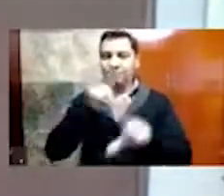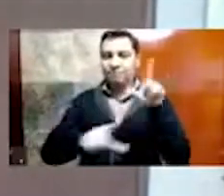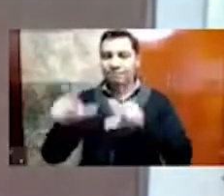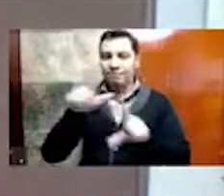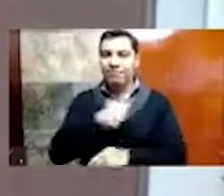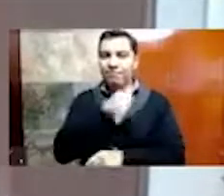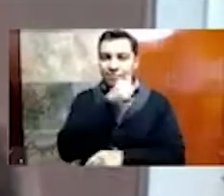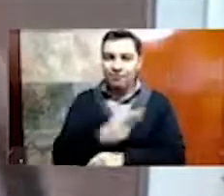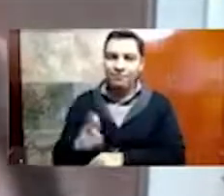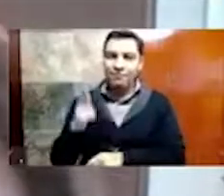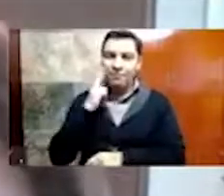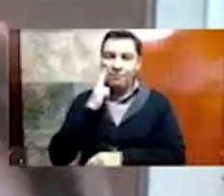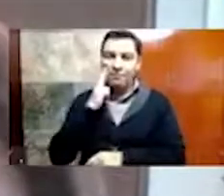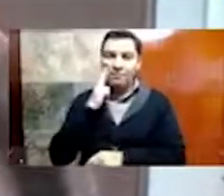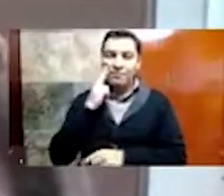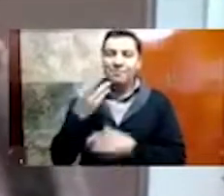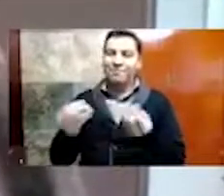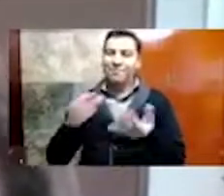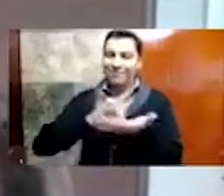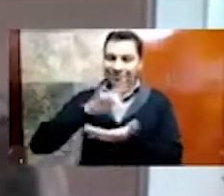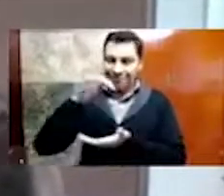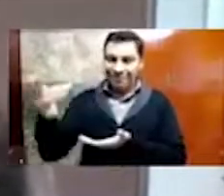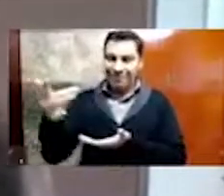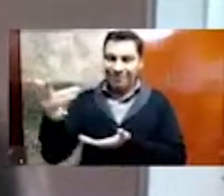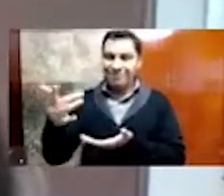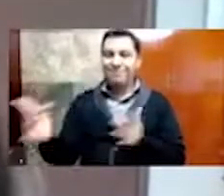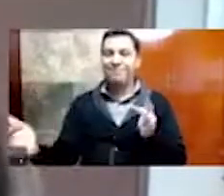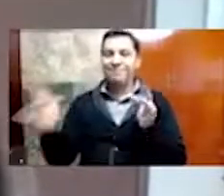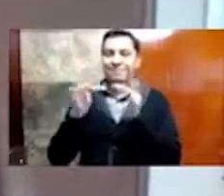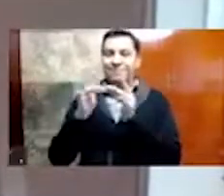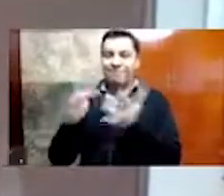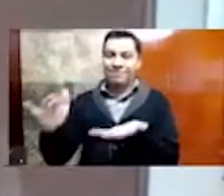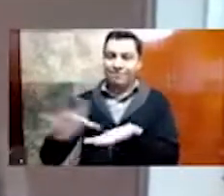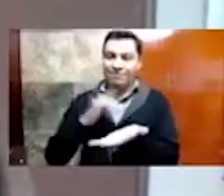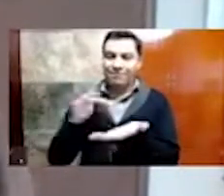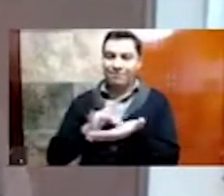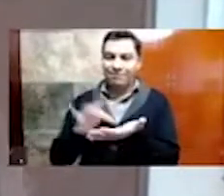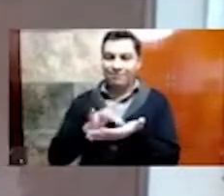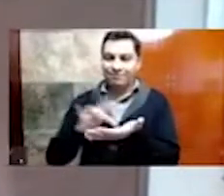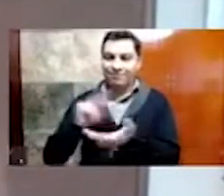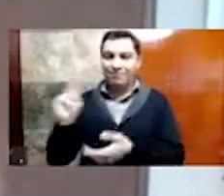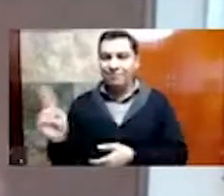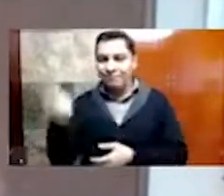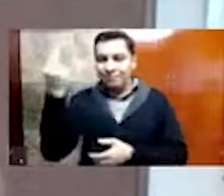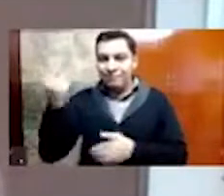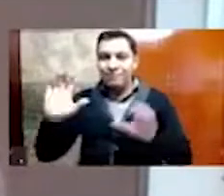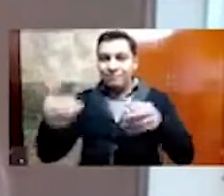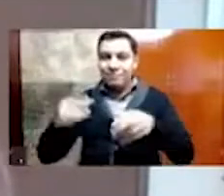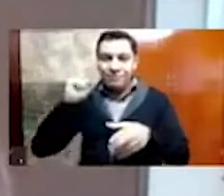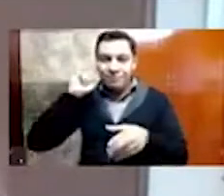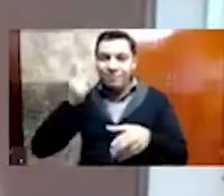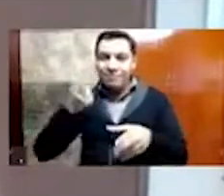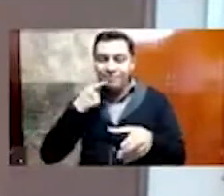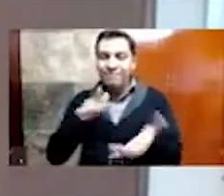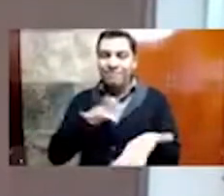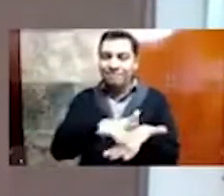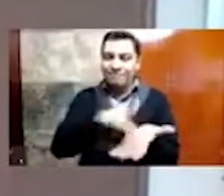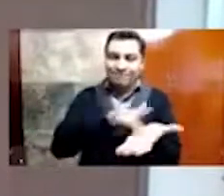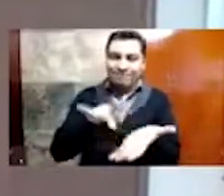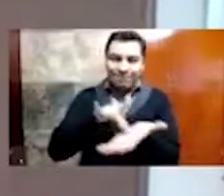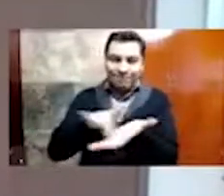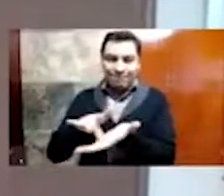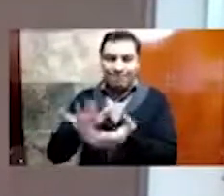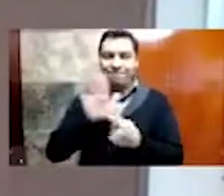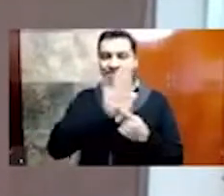Retureta, Abraham, muchísimas gracias como siempre por estar con nosotros apoyándonos a llegar a más, a nuestro conocimiento a más personas.